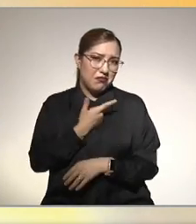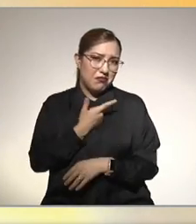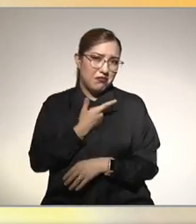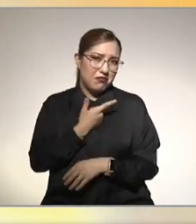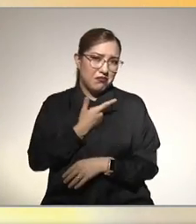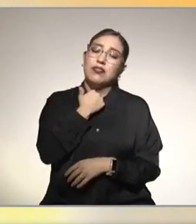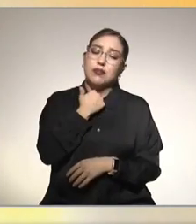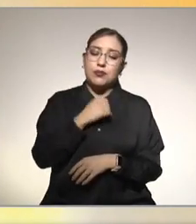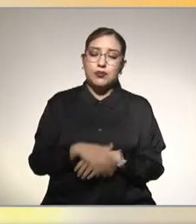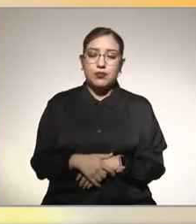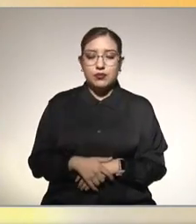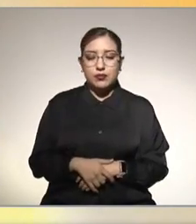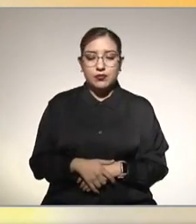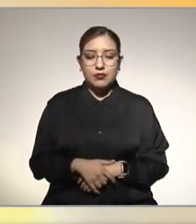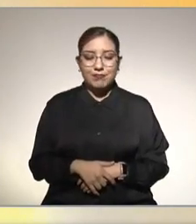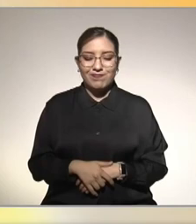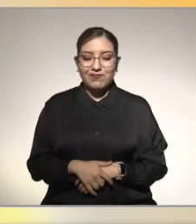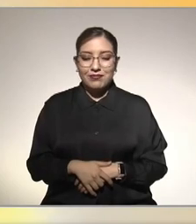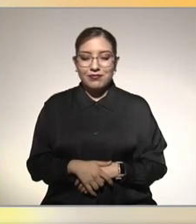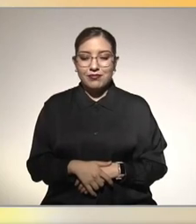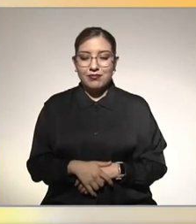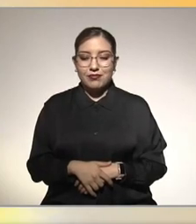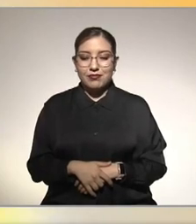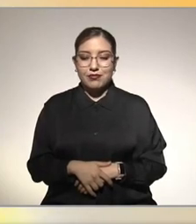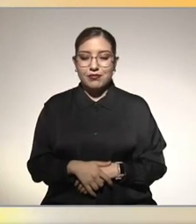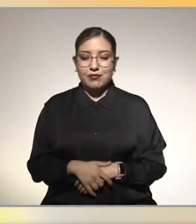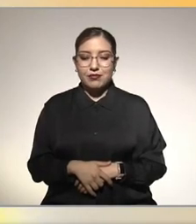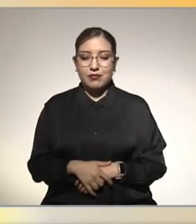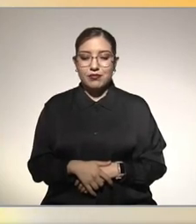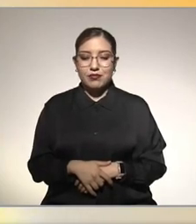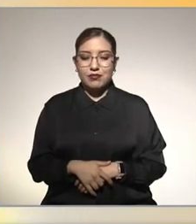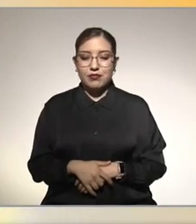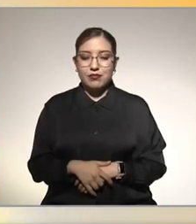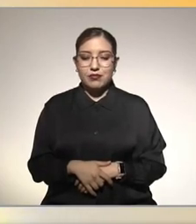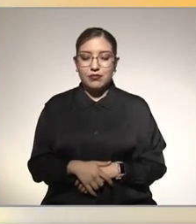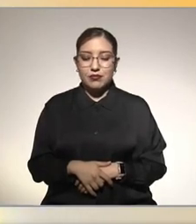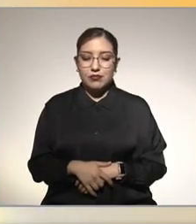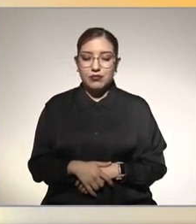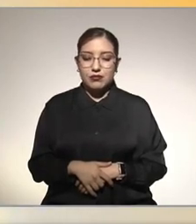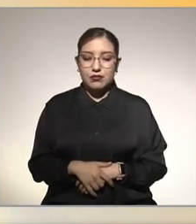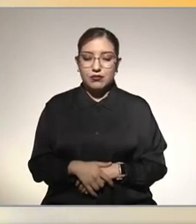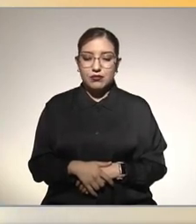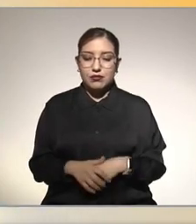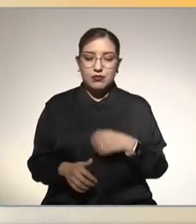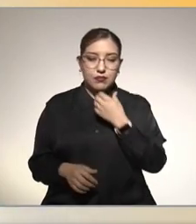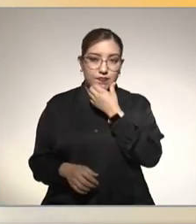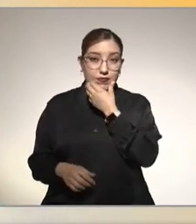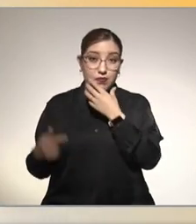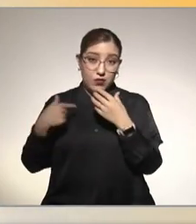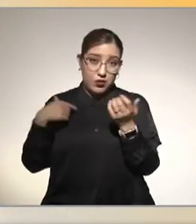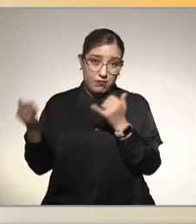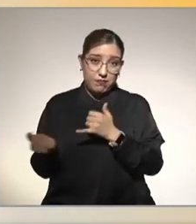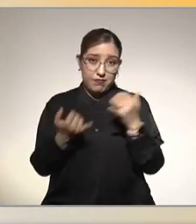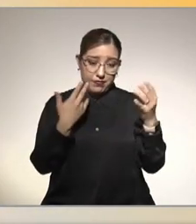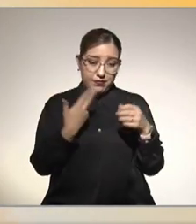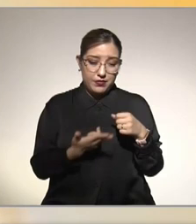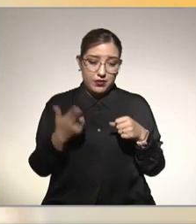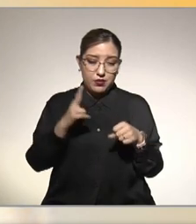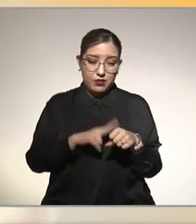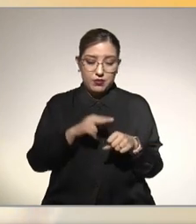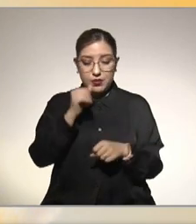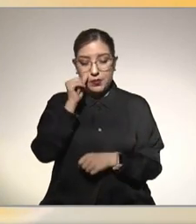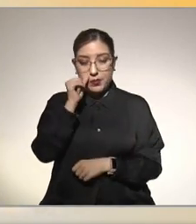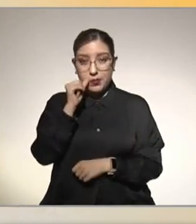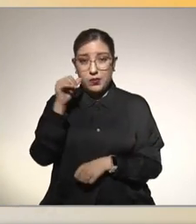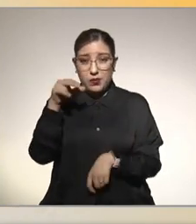la la necesidad de atenderme internarme en el en el hospital y